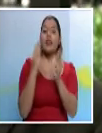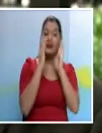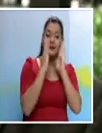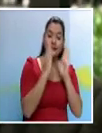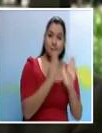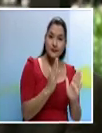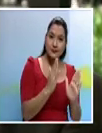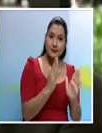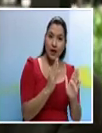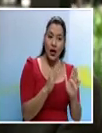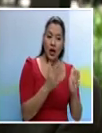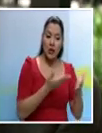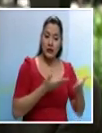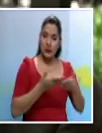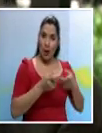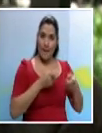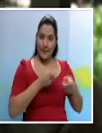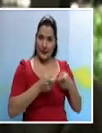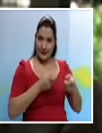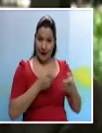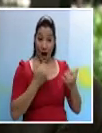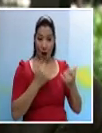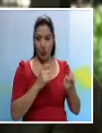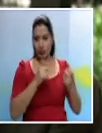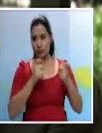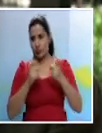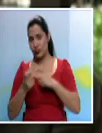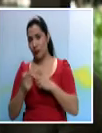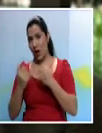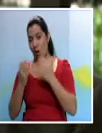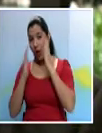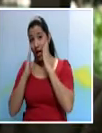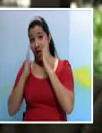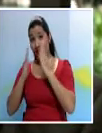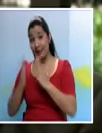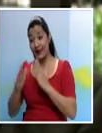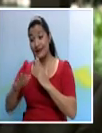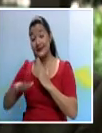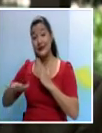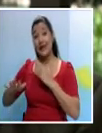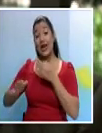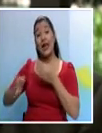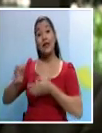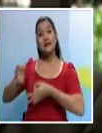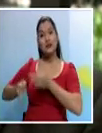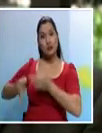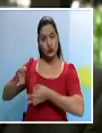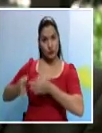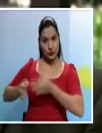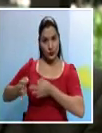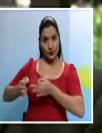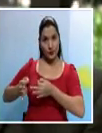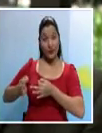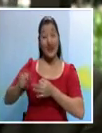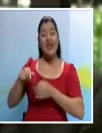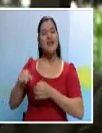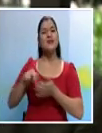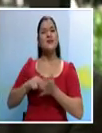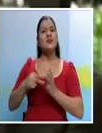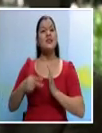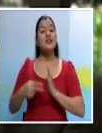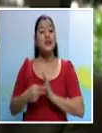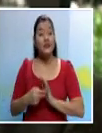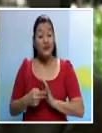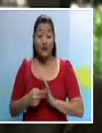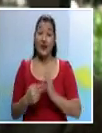instancias administrativas a ser ahora tratado por instancias penales, se provoca lo que en